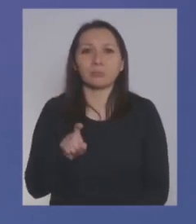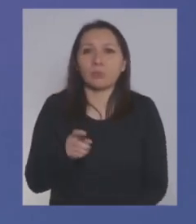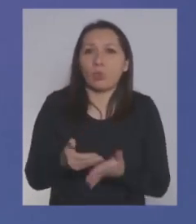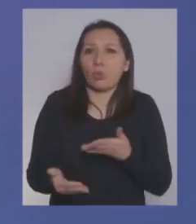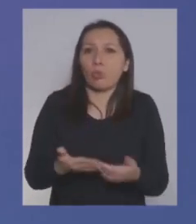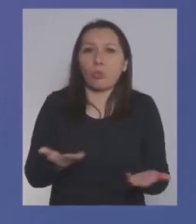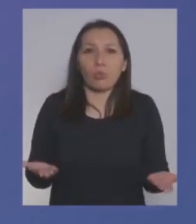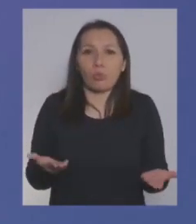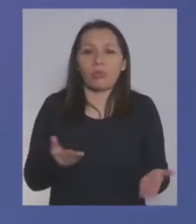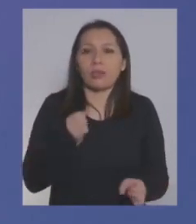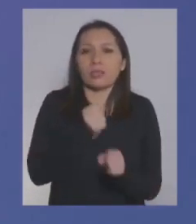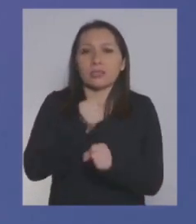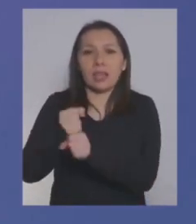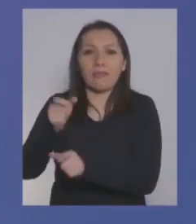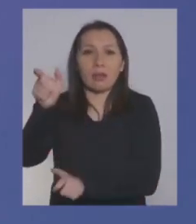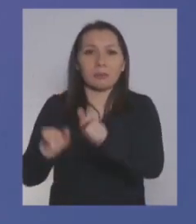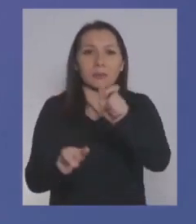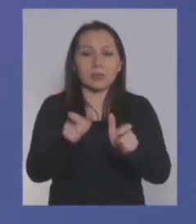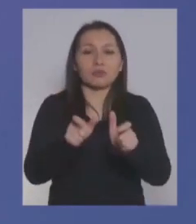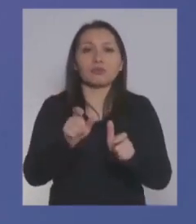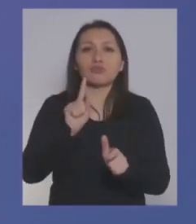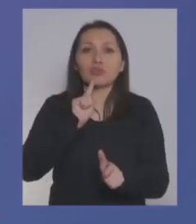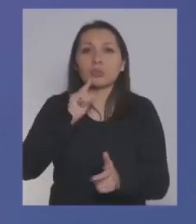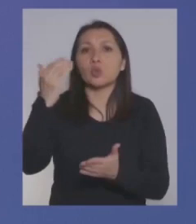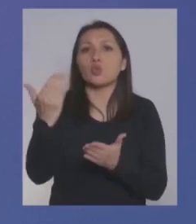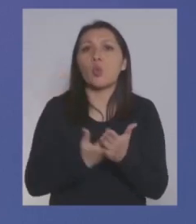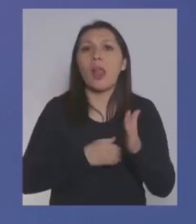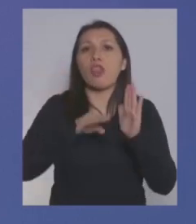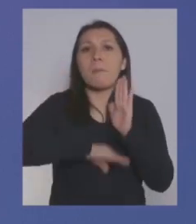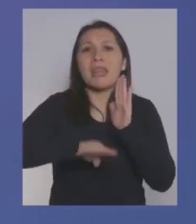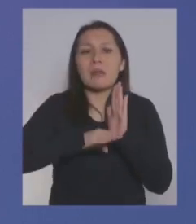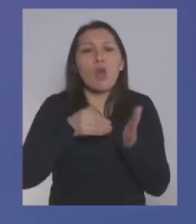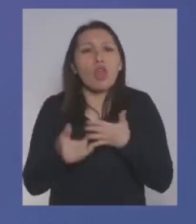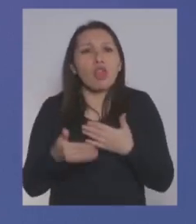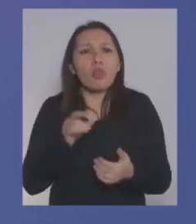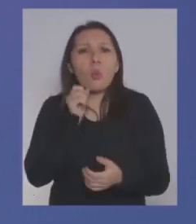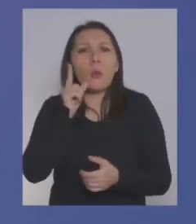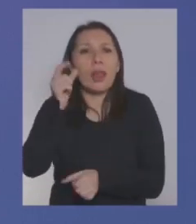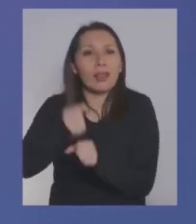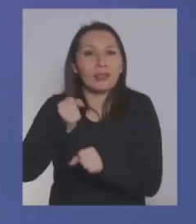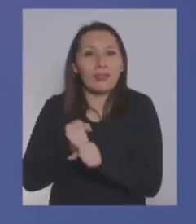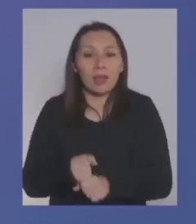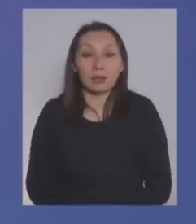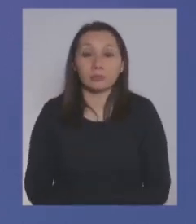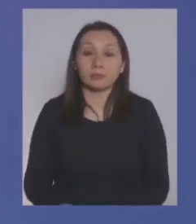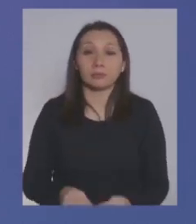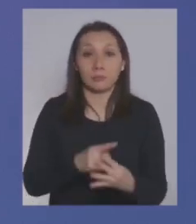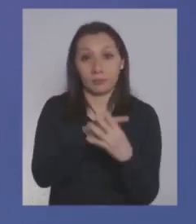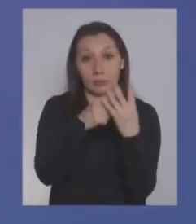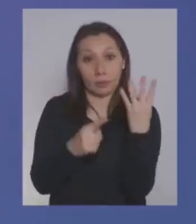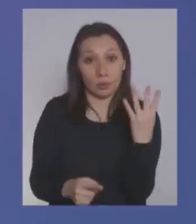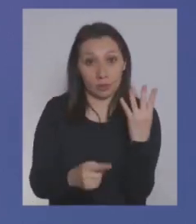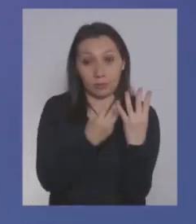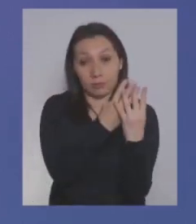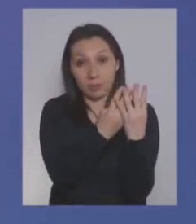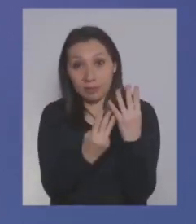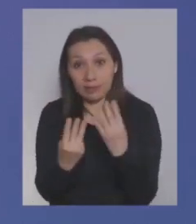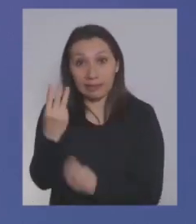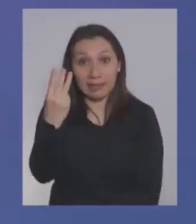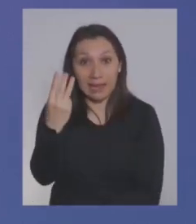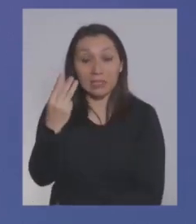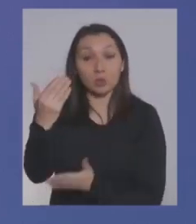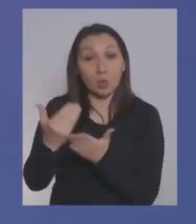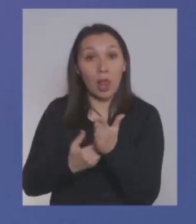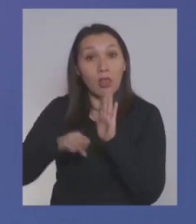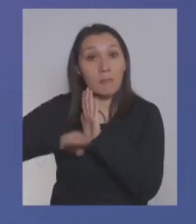¿dónde trabajan los trabajadores que reciben salario mínimo? quiero decirles hoy día 3 de cada 4 trabajadores y trabajadoras con